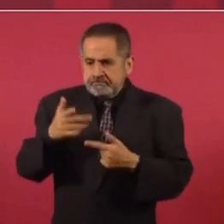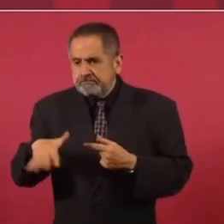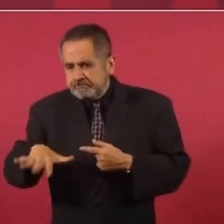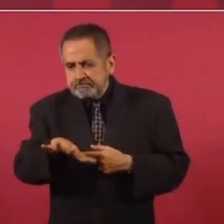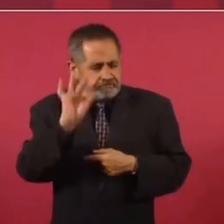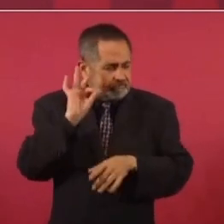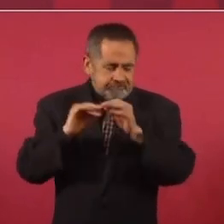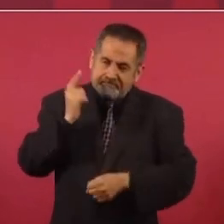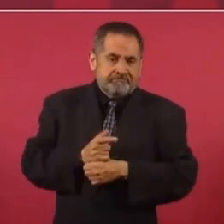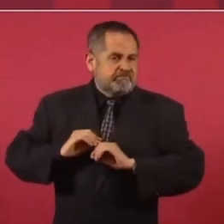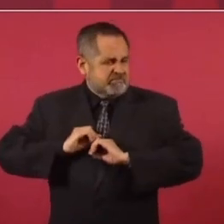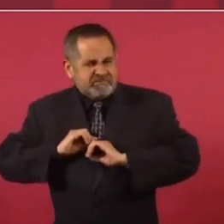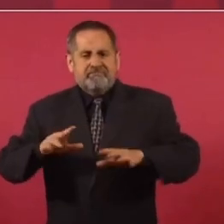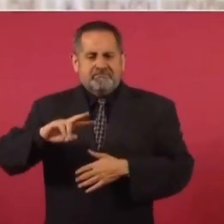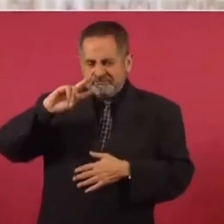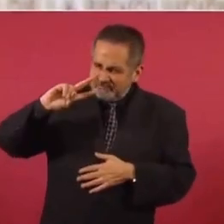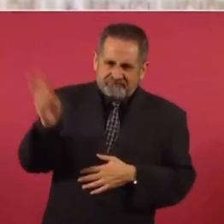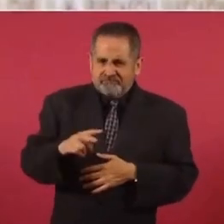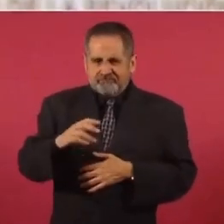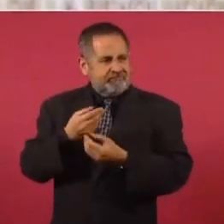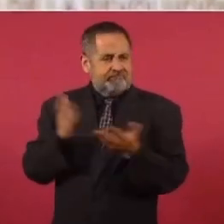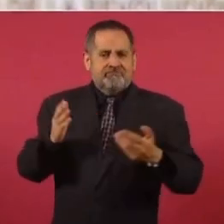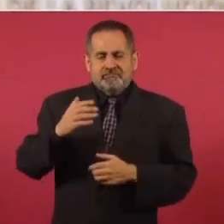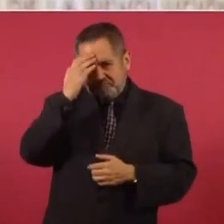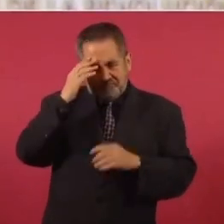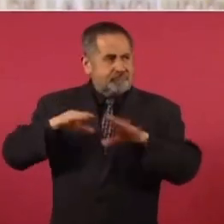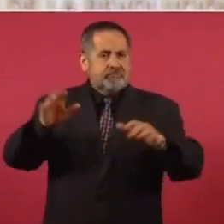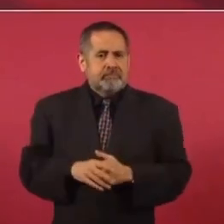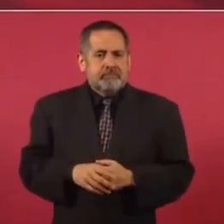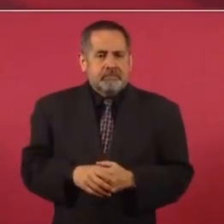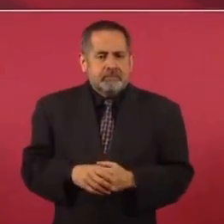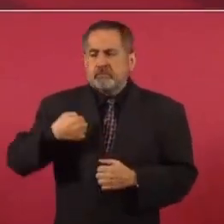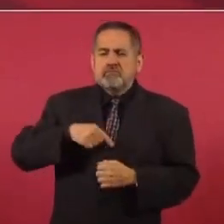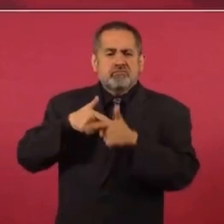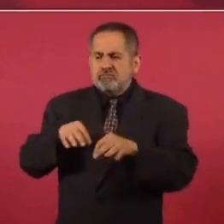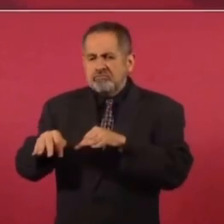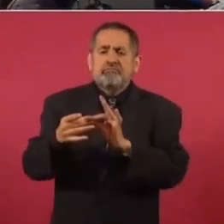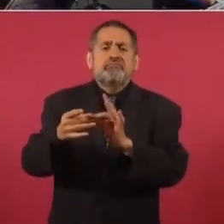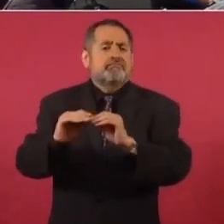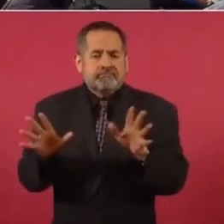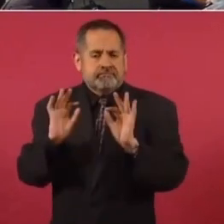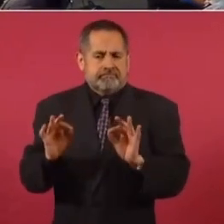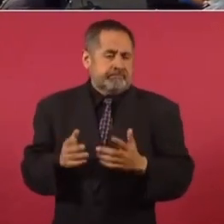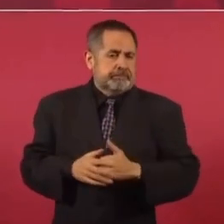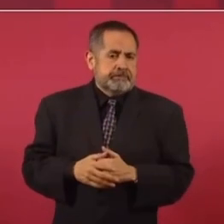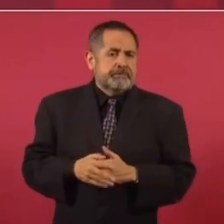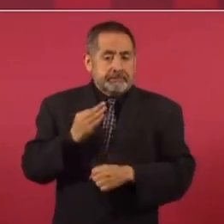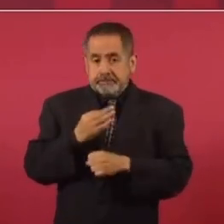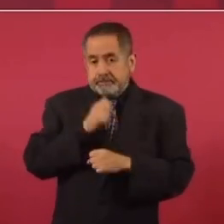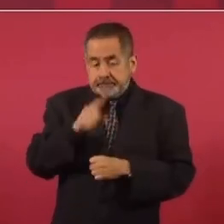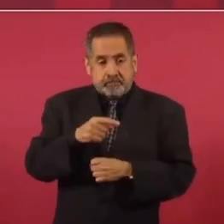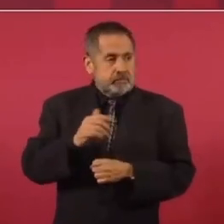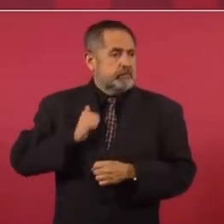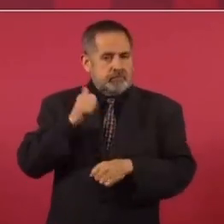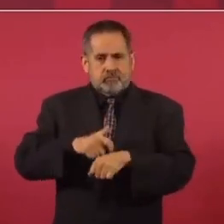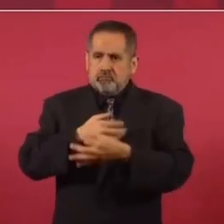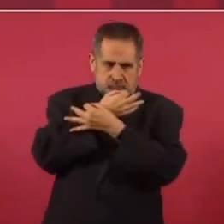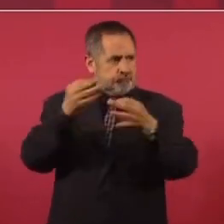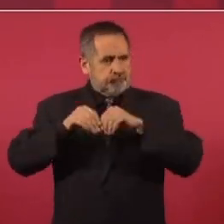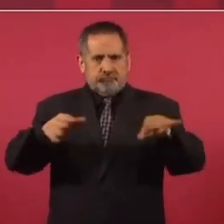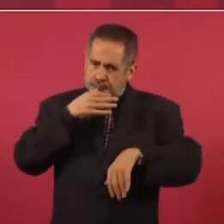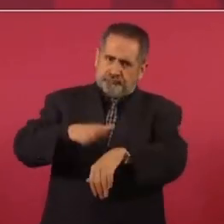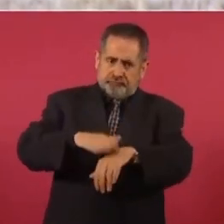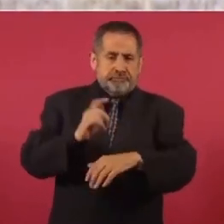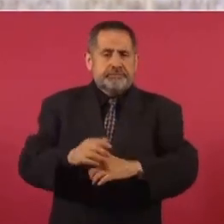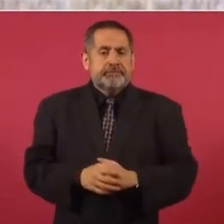vamos a conocer toda la verdad. Y no vamos a dejar de trabajar, se los dije a los padres. Y ahora también quiero aprovechar para decir